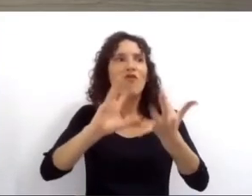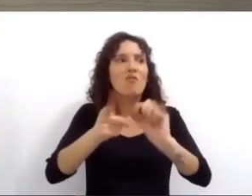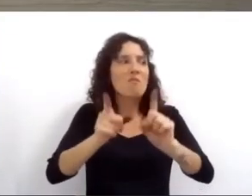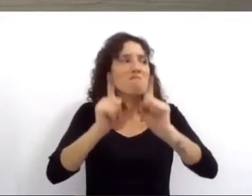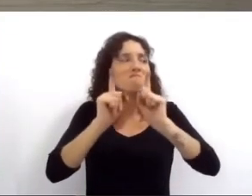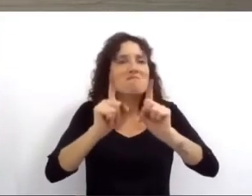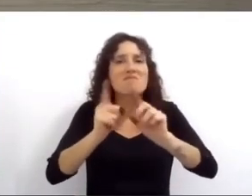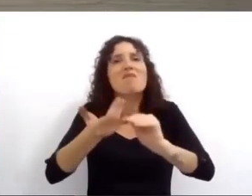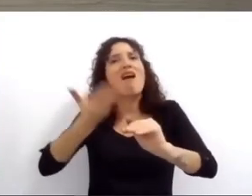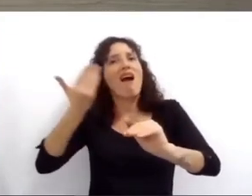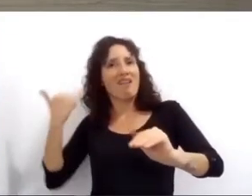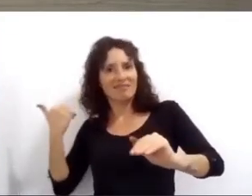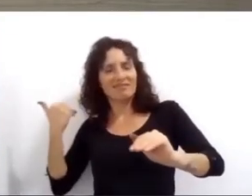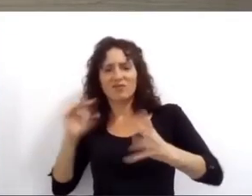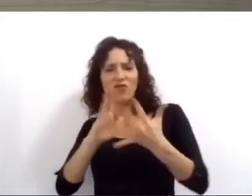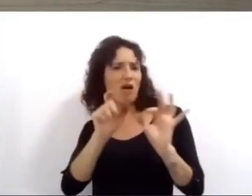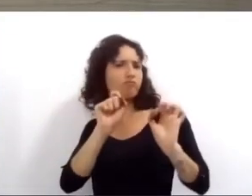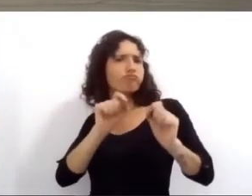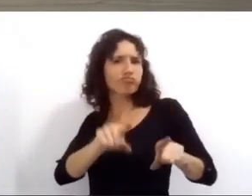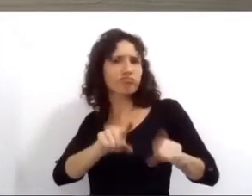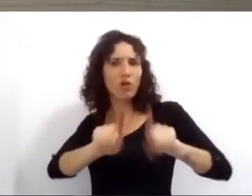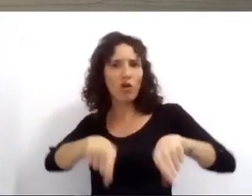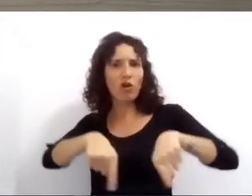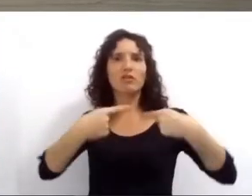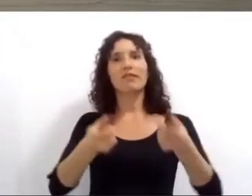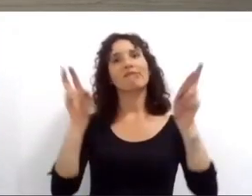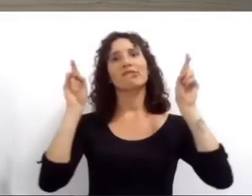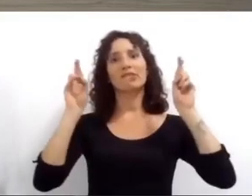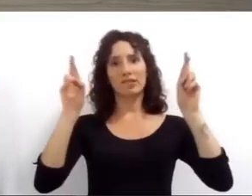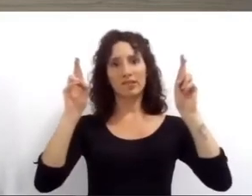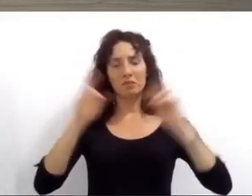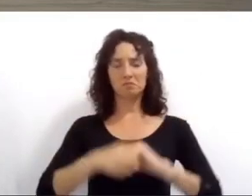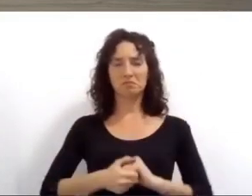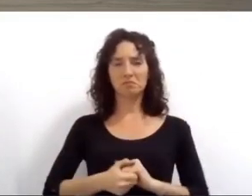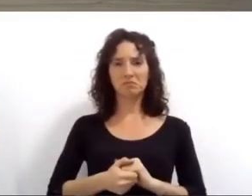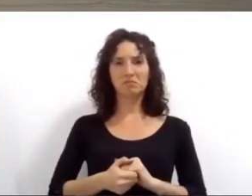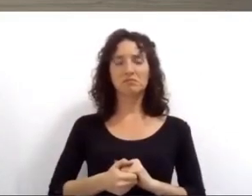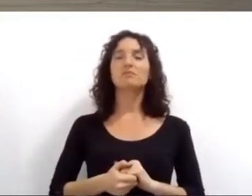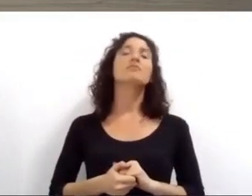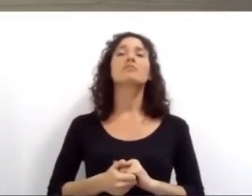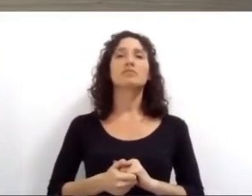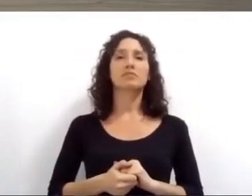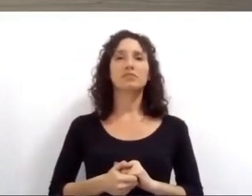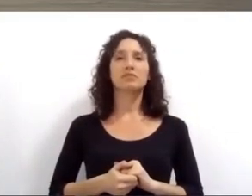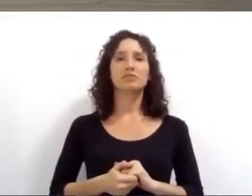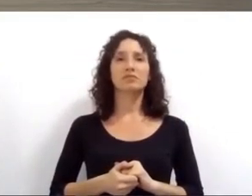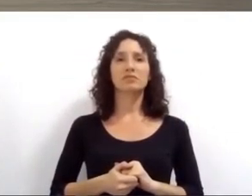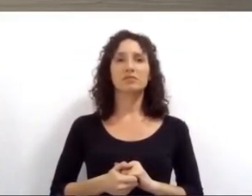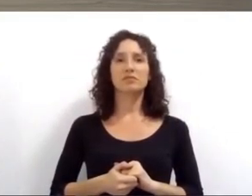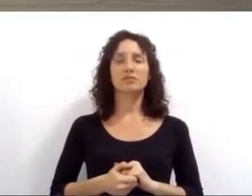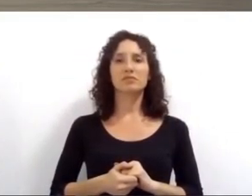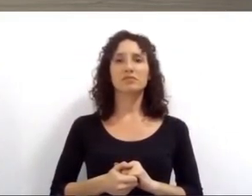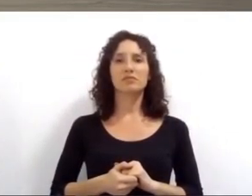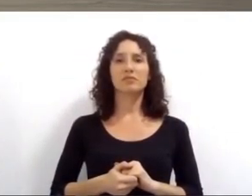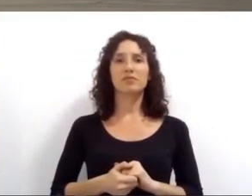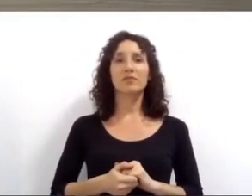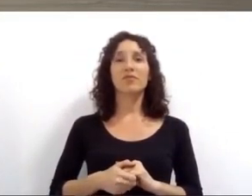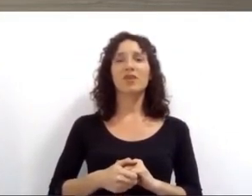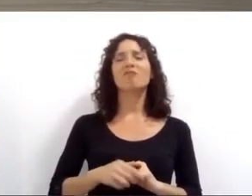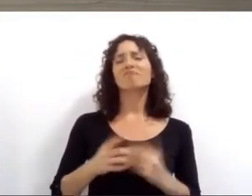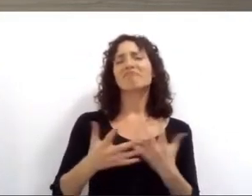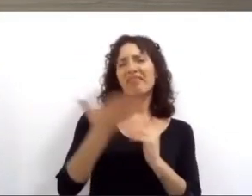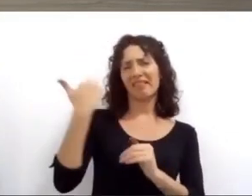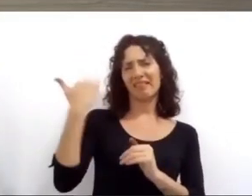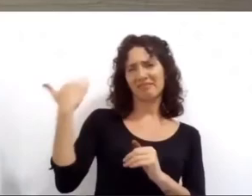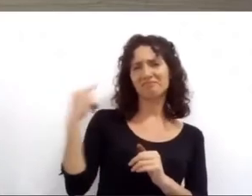volver a la rosarina es haber logrado resistir una vez más me lo dijo en barrio Las Delicias en un operativo el